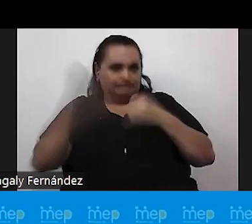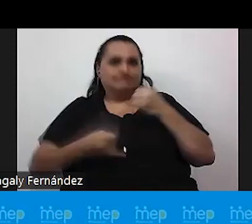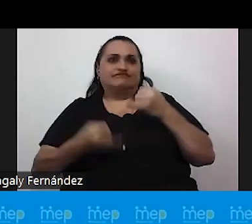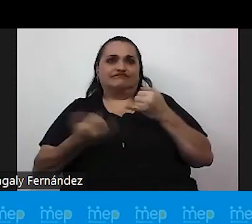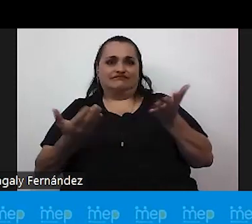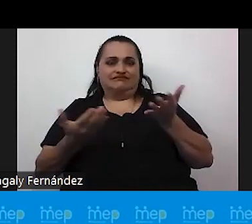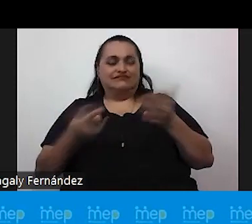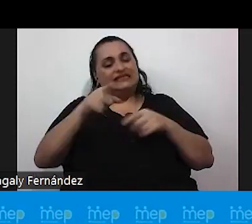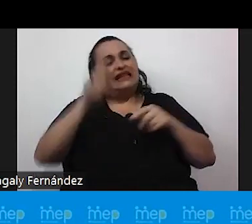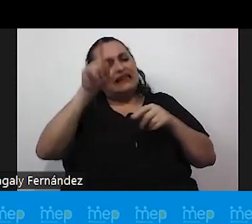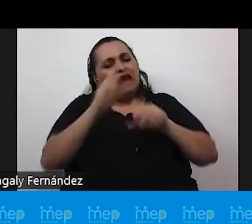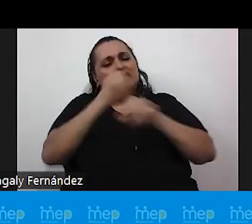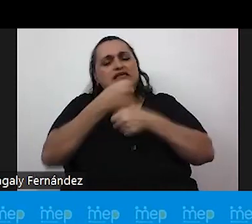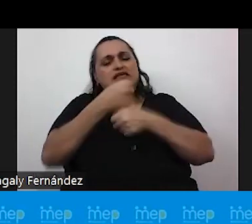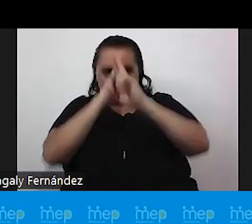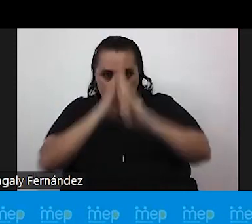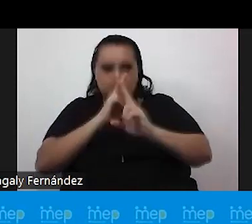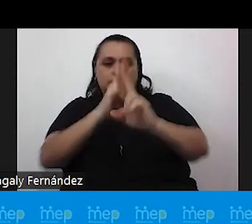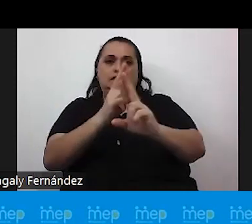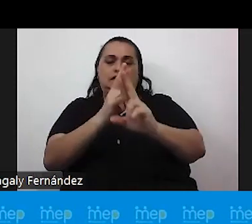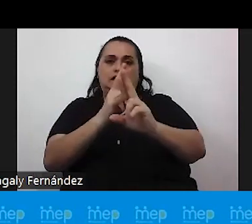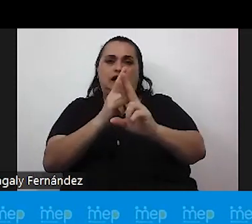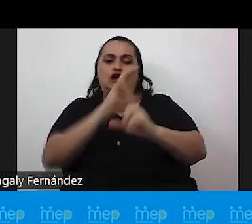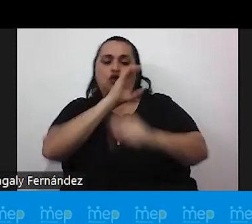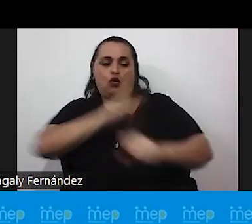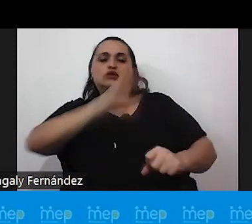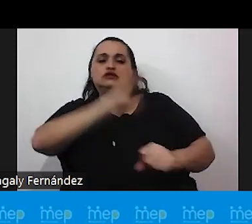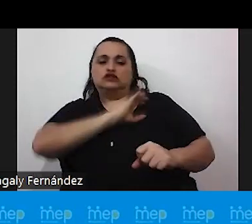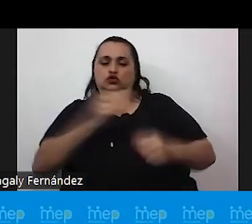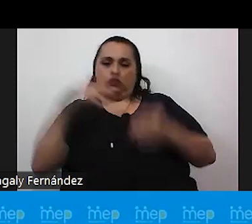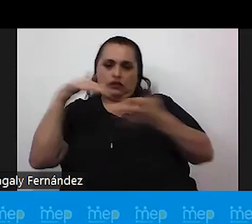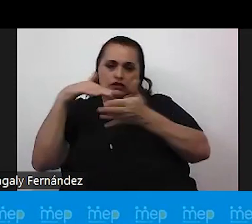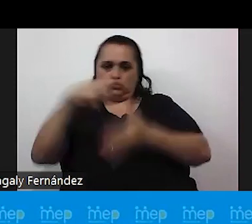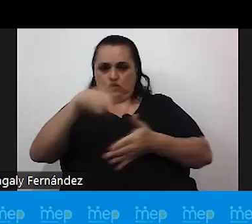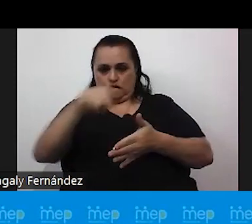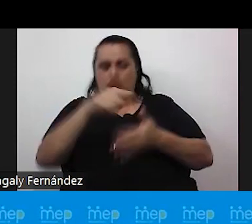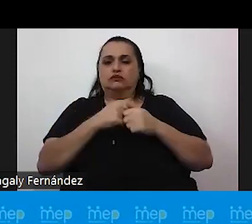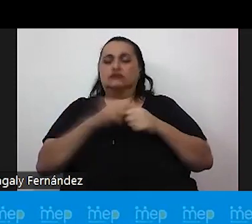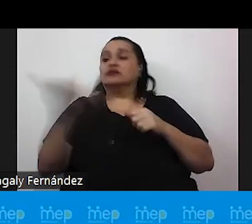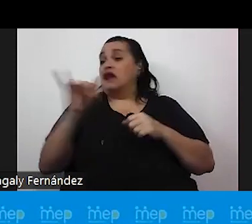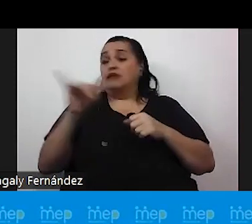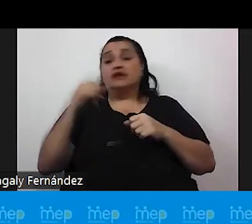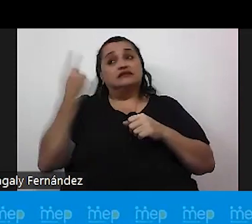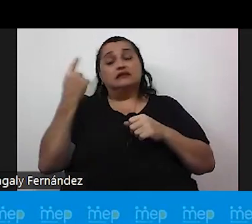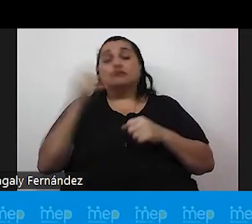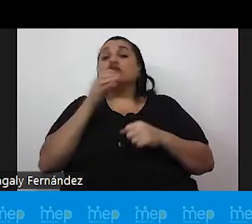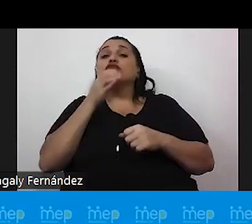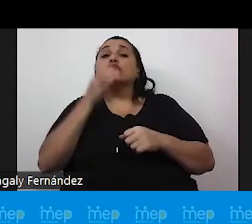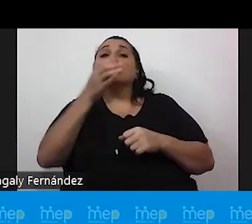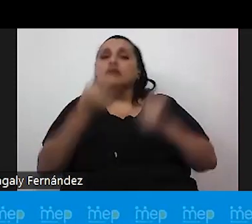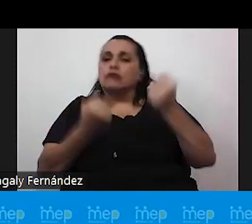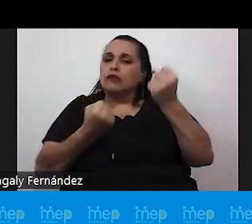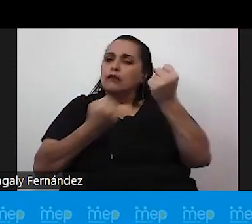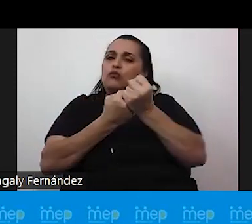lo que debemos hacer es respetar esta condición y también siempre recomendemos el apoyo a la familia